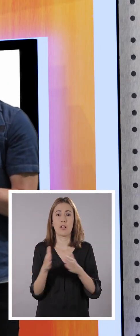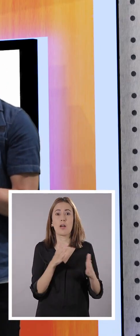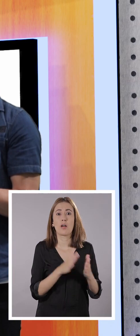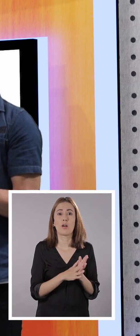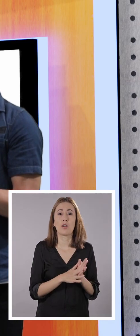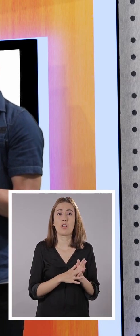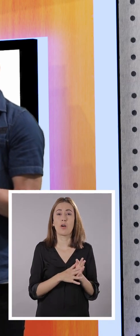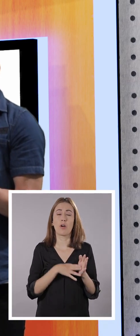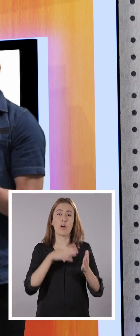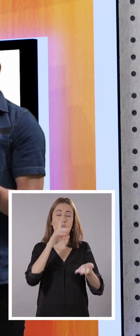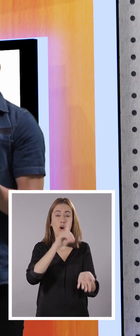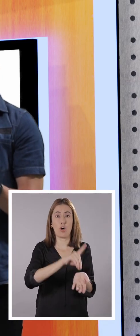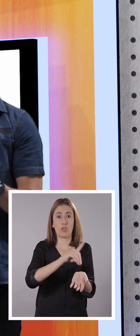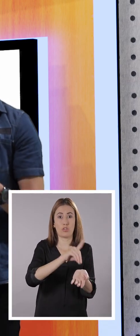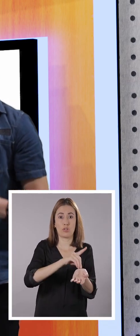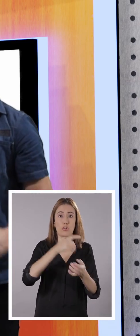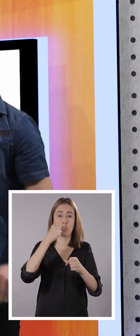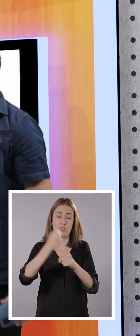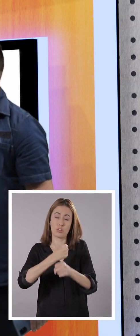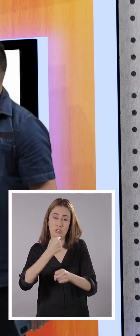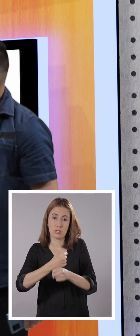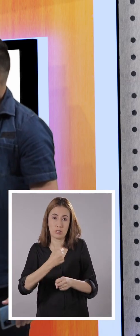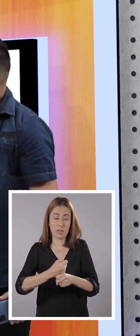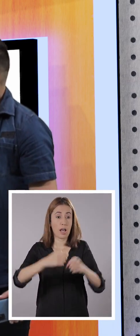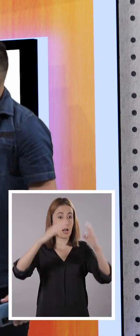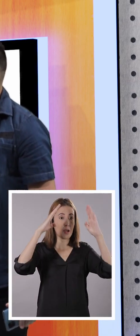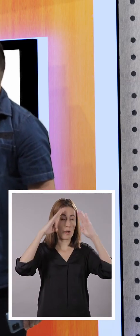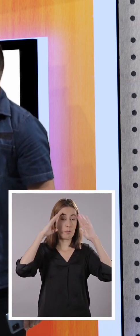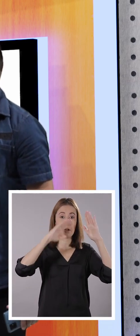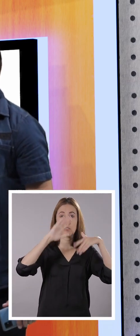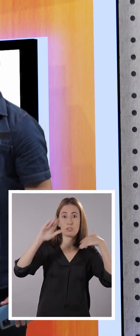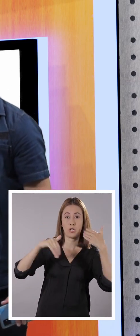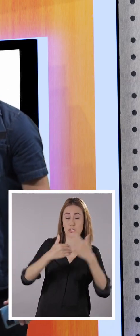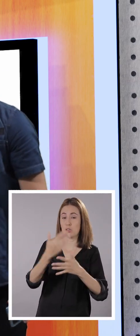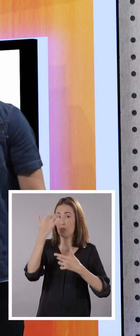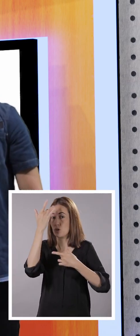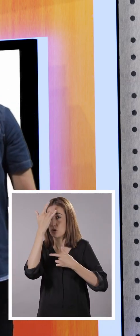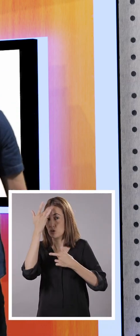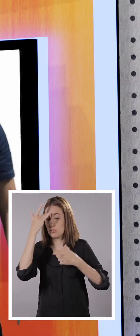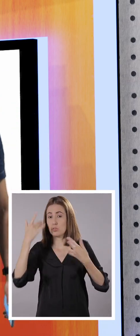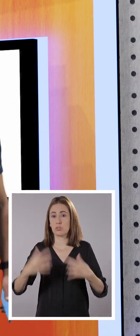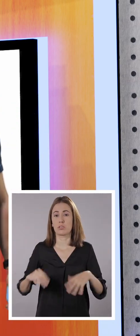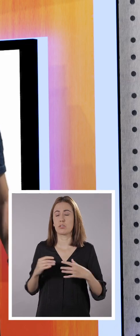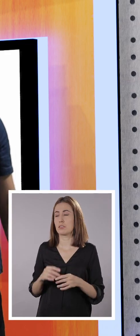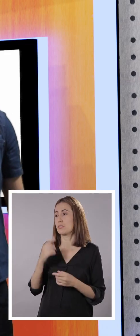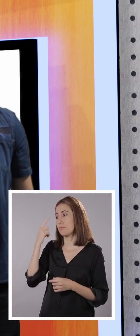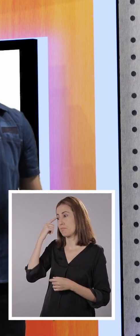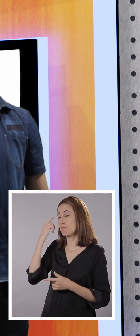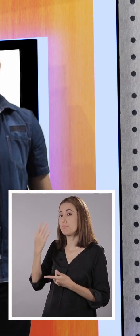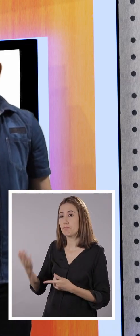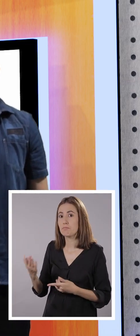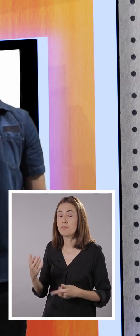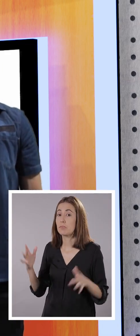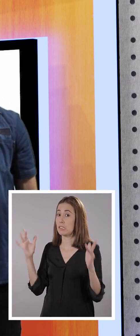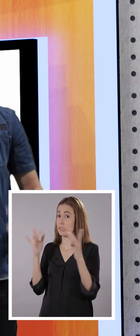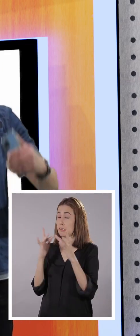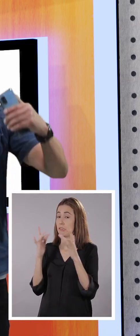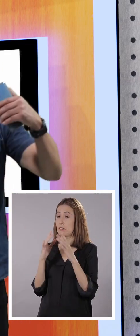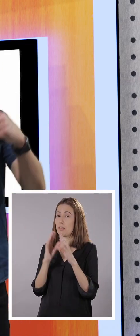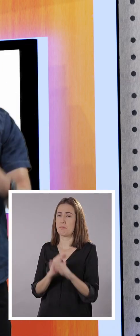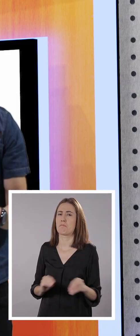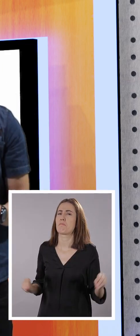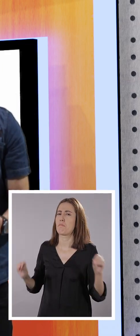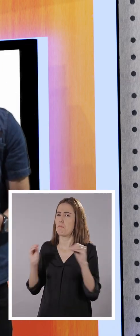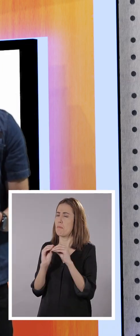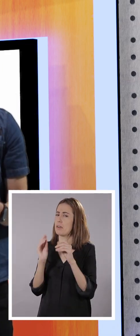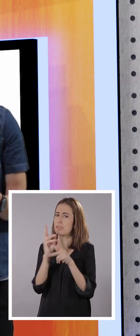dice que los médicos trabajan para atender a todos los enfermos. Ajá, imagínate. Ellos incluso deben